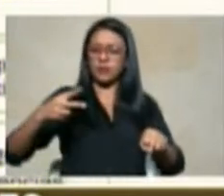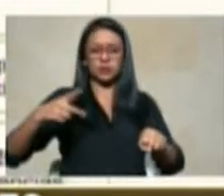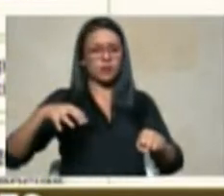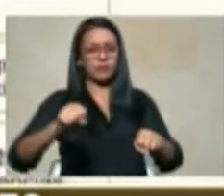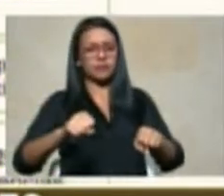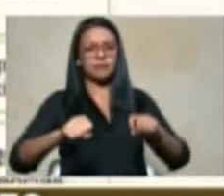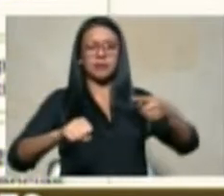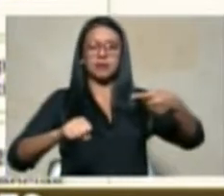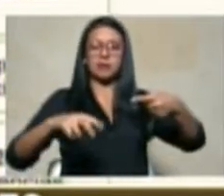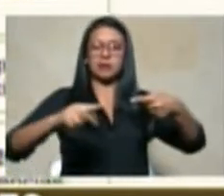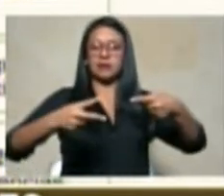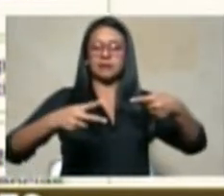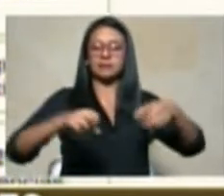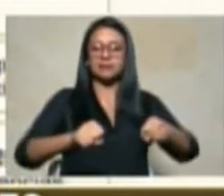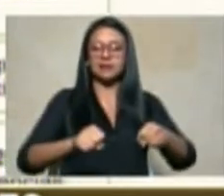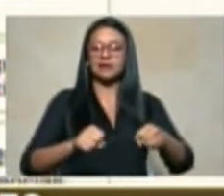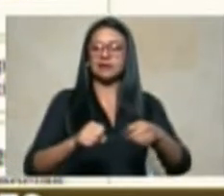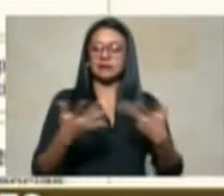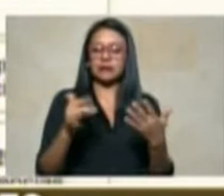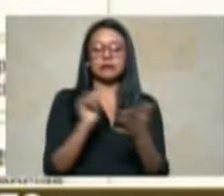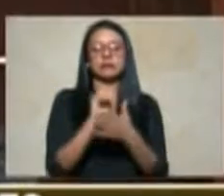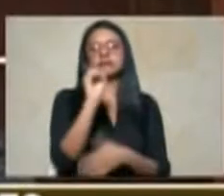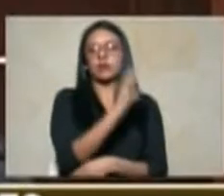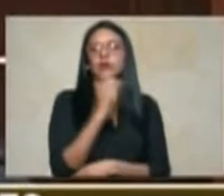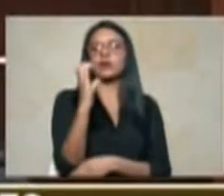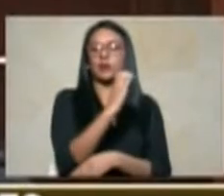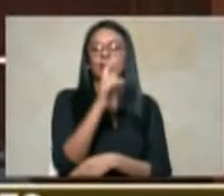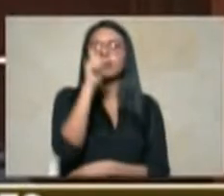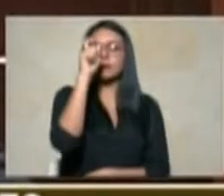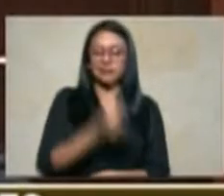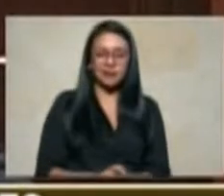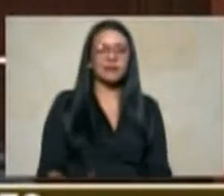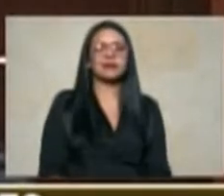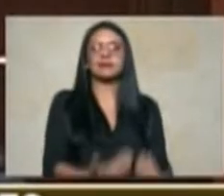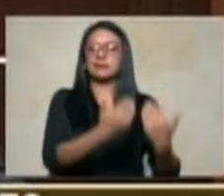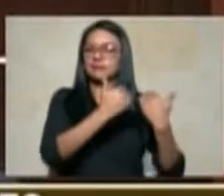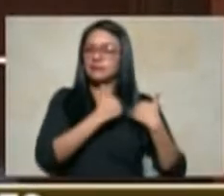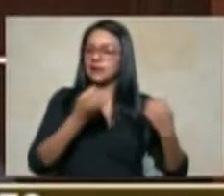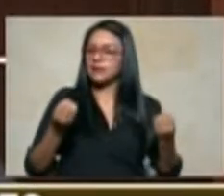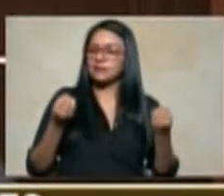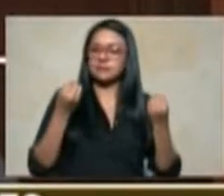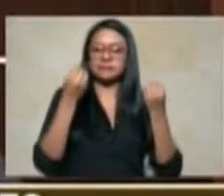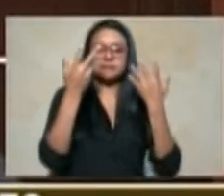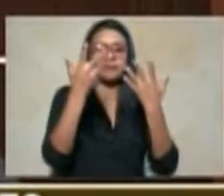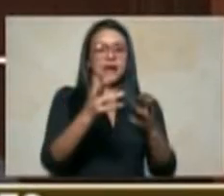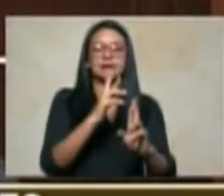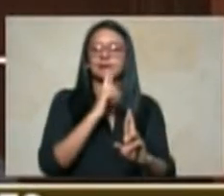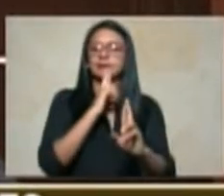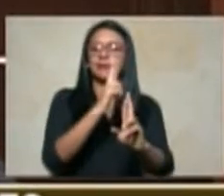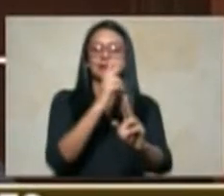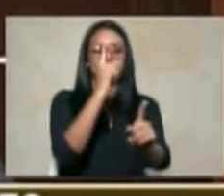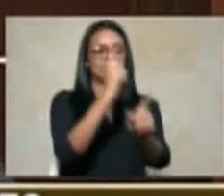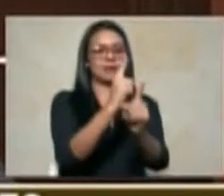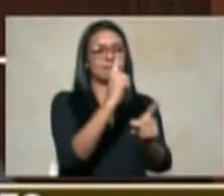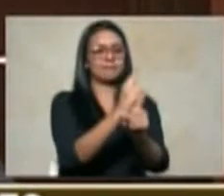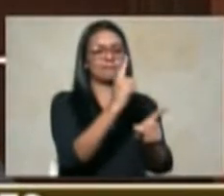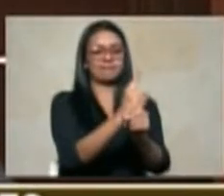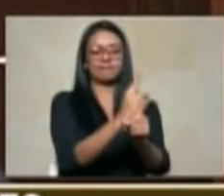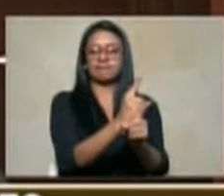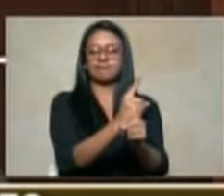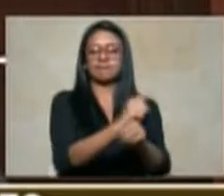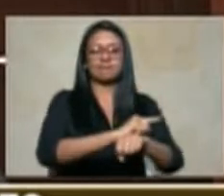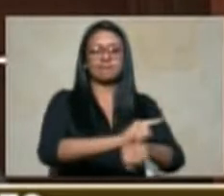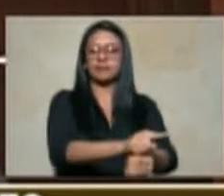tiene la obligación y la responsabilidad de brindarle una respuesta oportuna eficaz pero ante todo